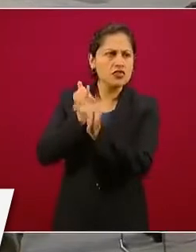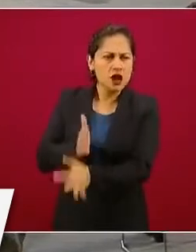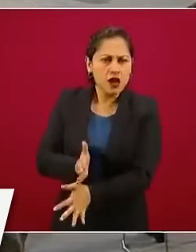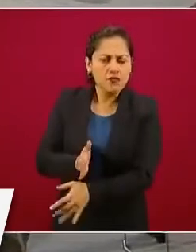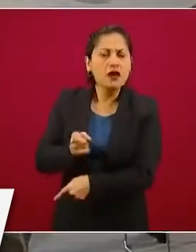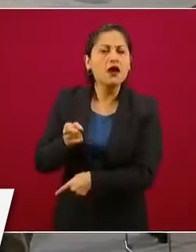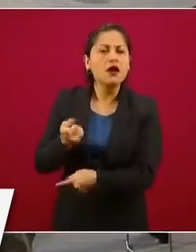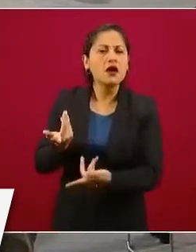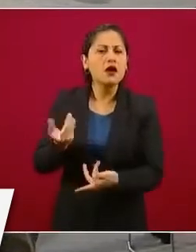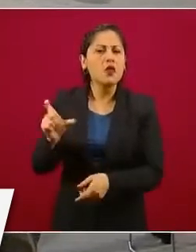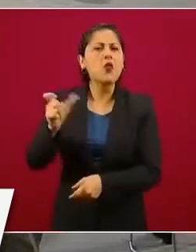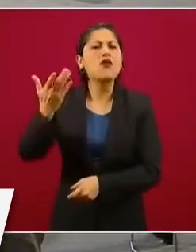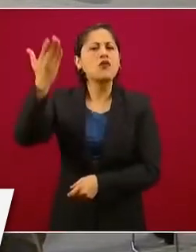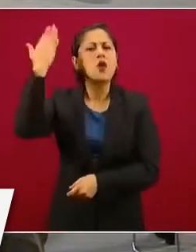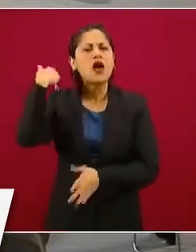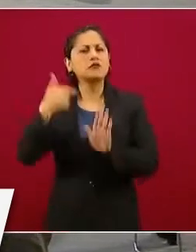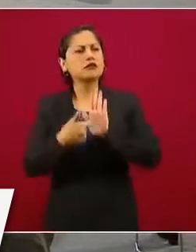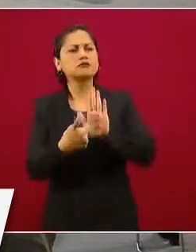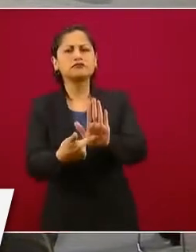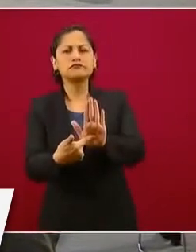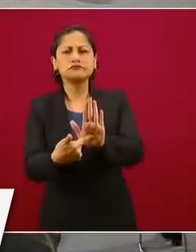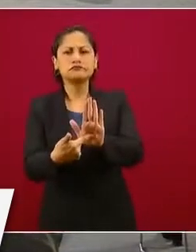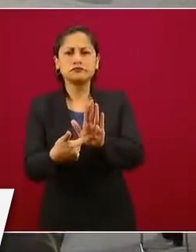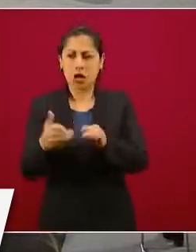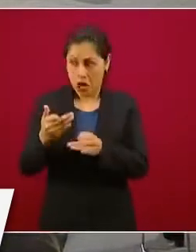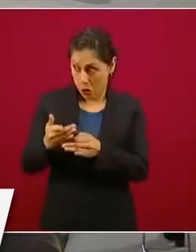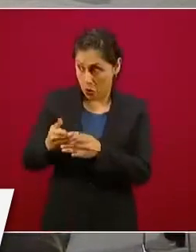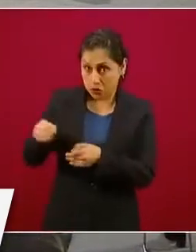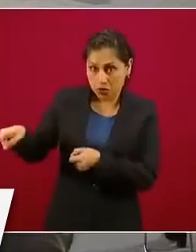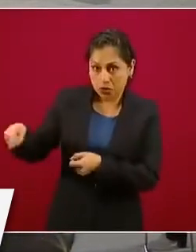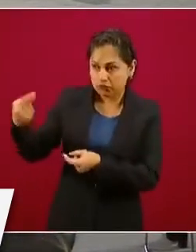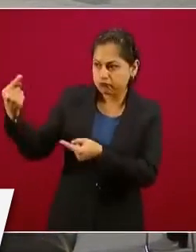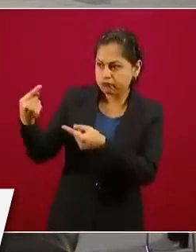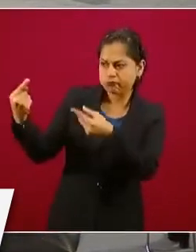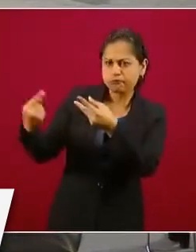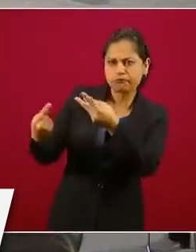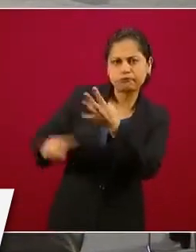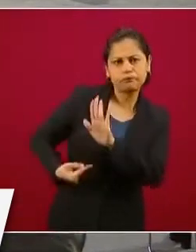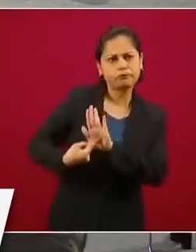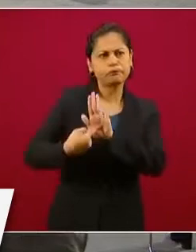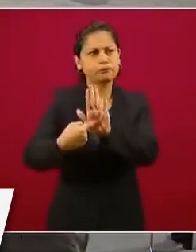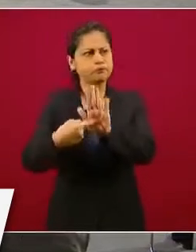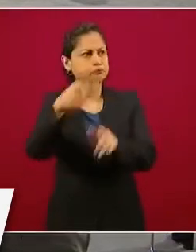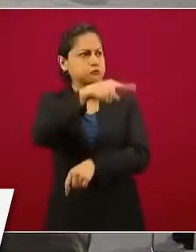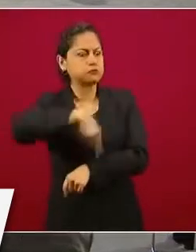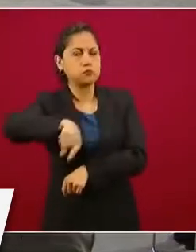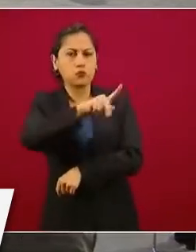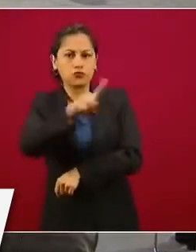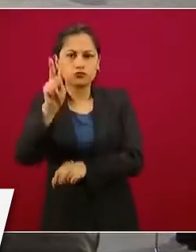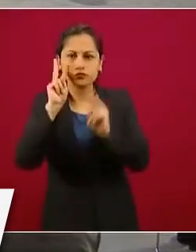porque esto fue tolerado